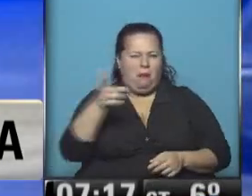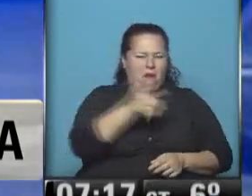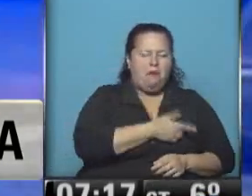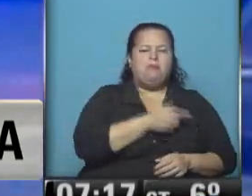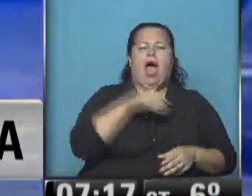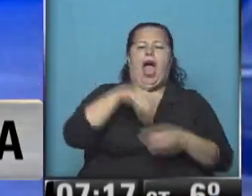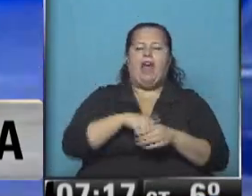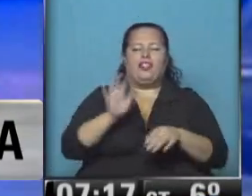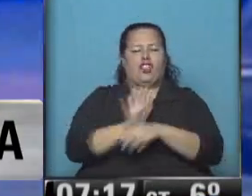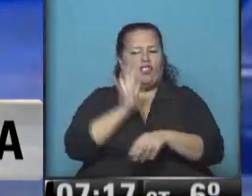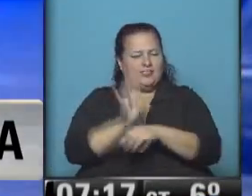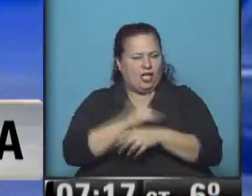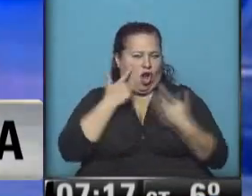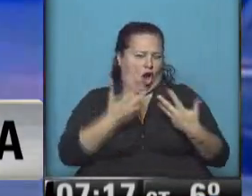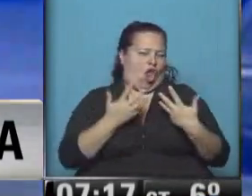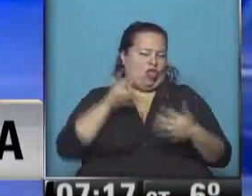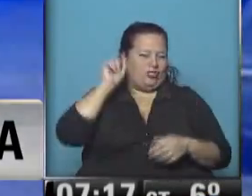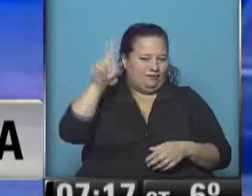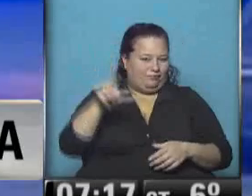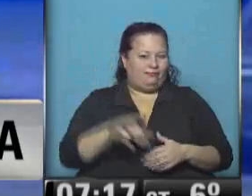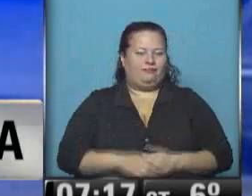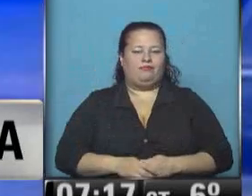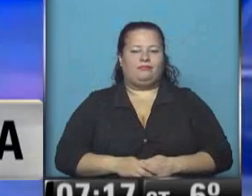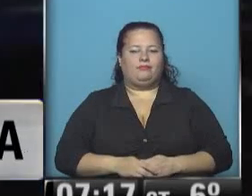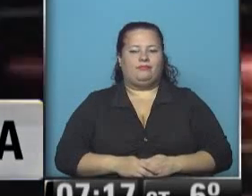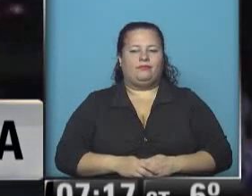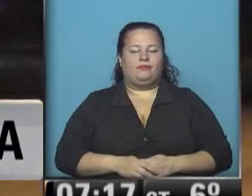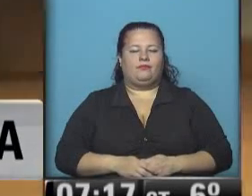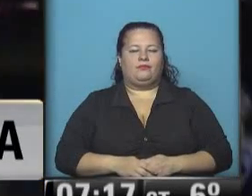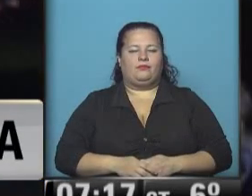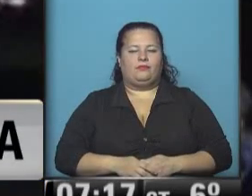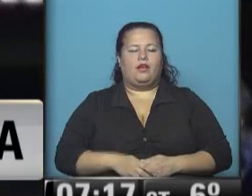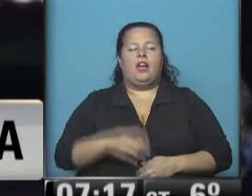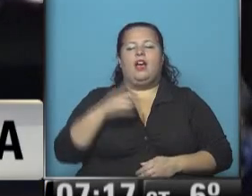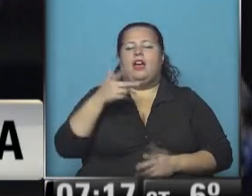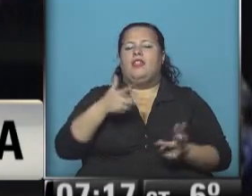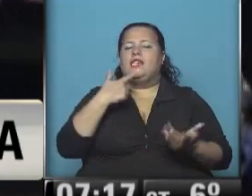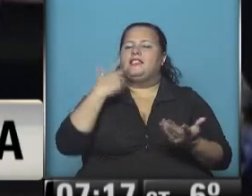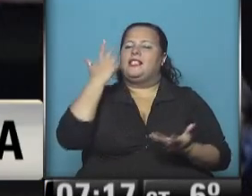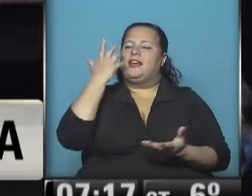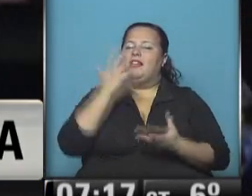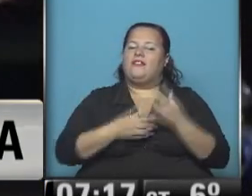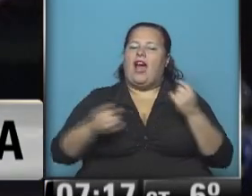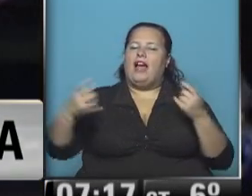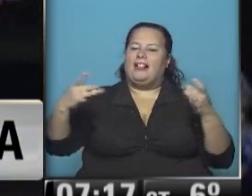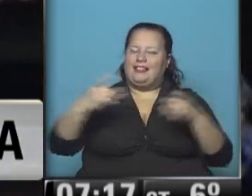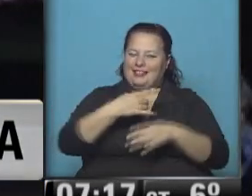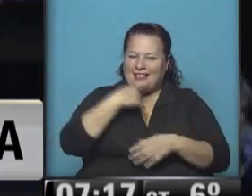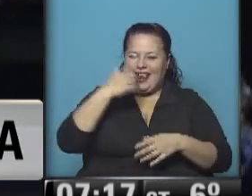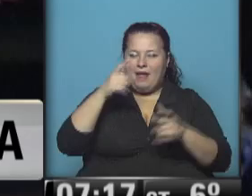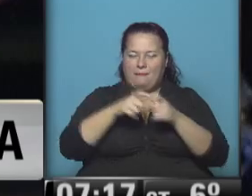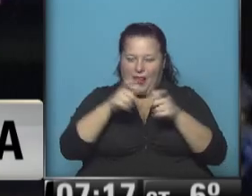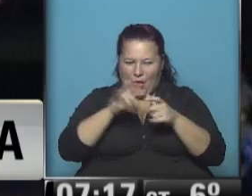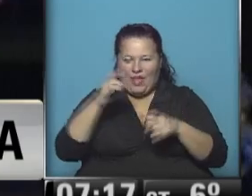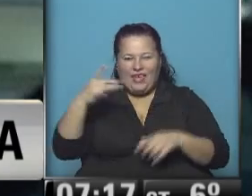fue en un cine muy conocido allí, que hablaba de un accidente ferroviario. Sí, la película, el train wreck.